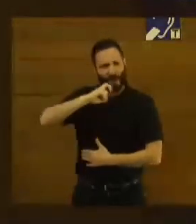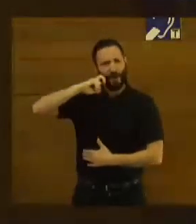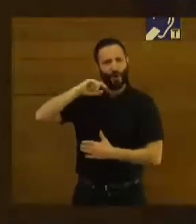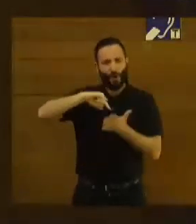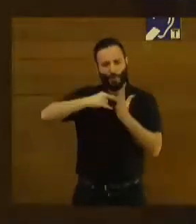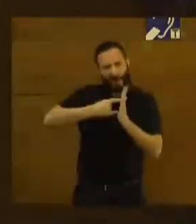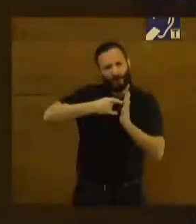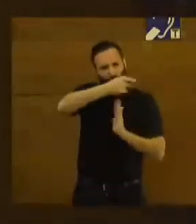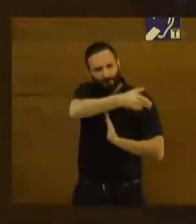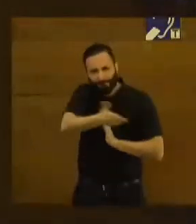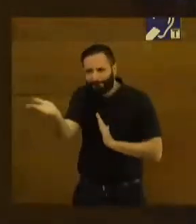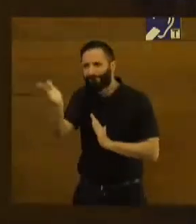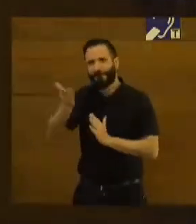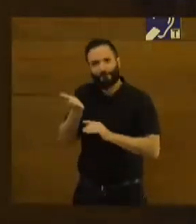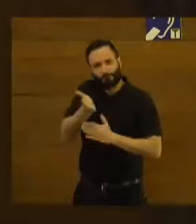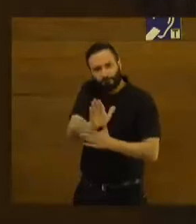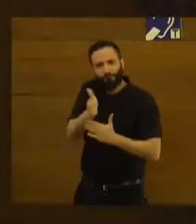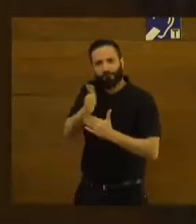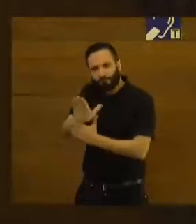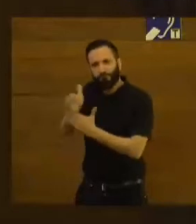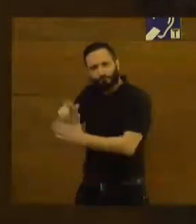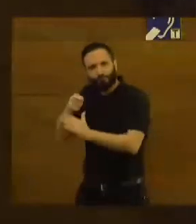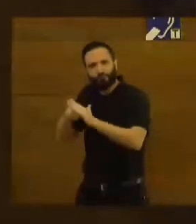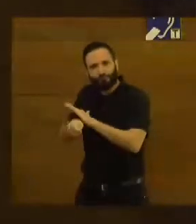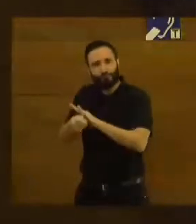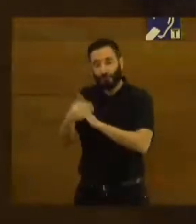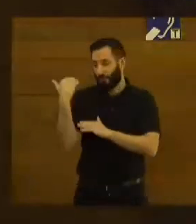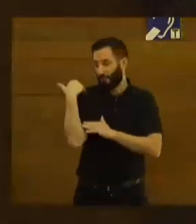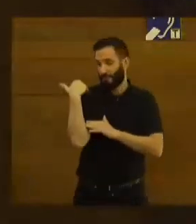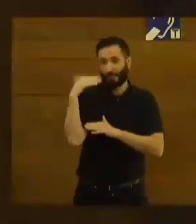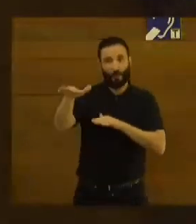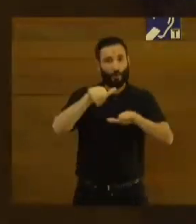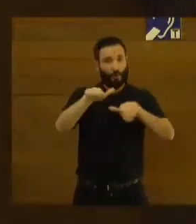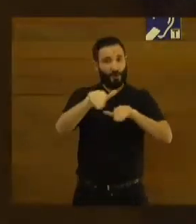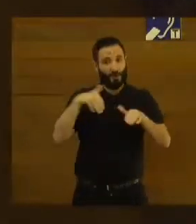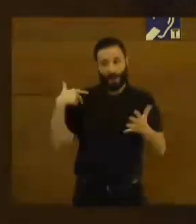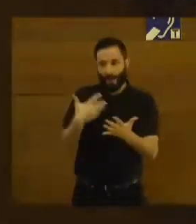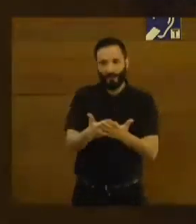proyectos que se han ido presentando a lo largo de esta convocatoria.